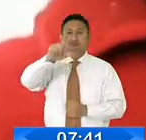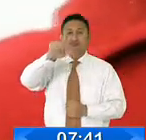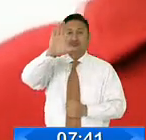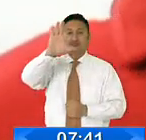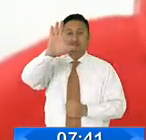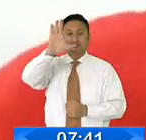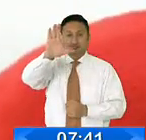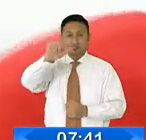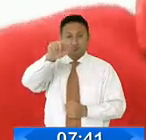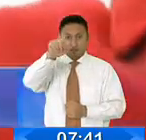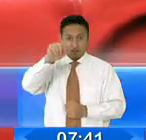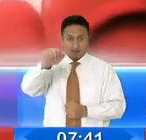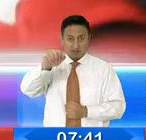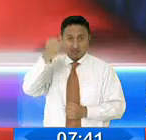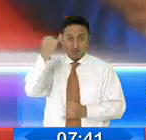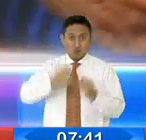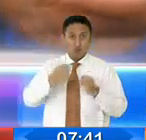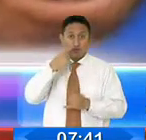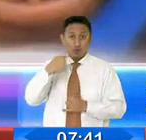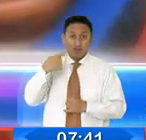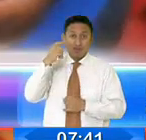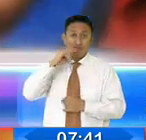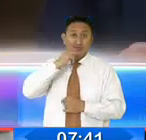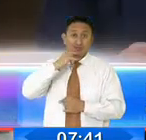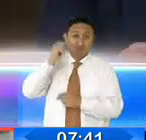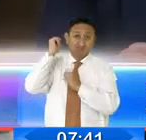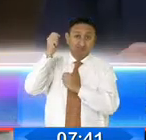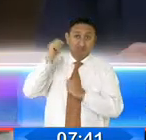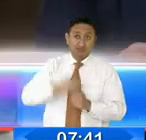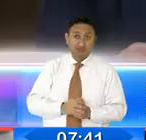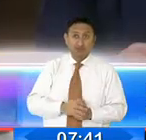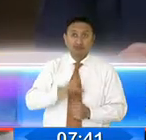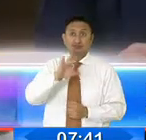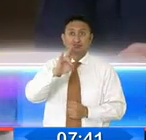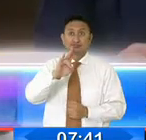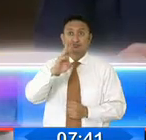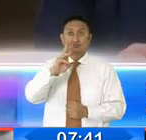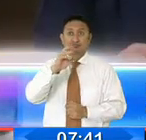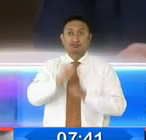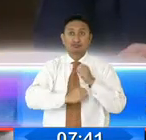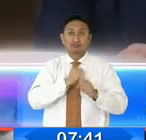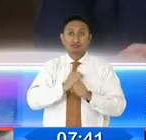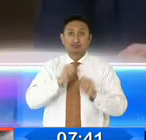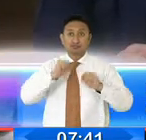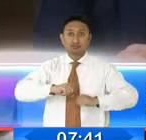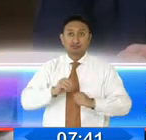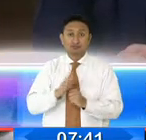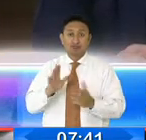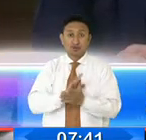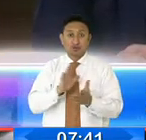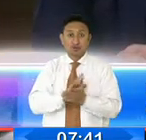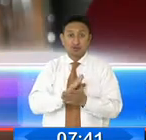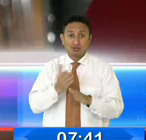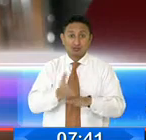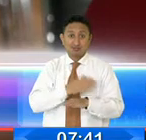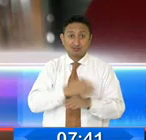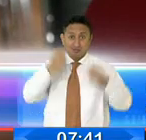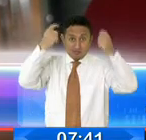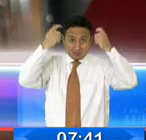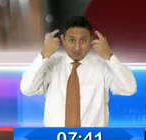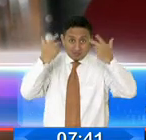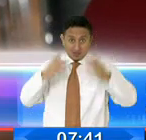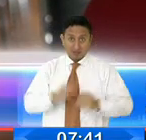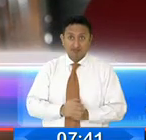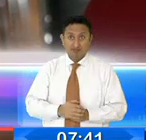como el último hielero del chimborazo, es la muestra de Helio, pues a sus 76 años se graduó de la primaria el martes 27 de octubre